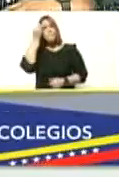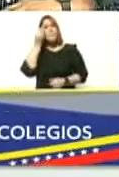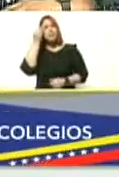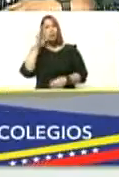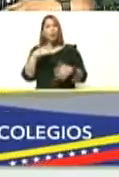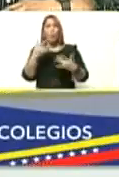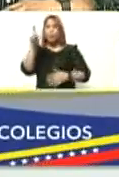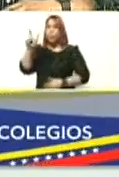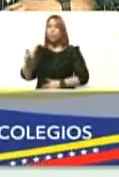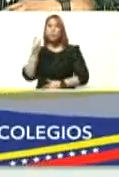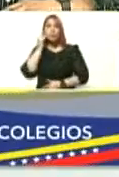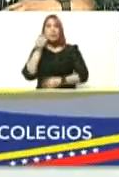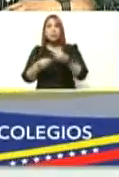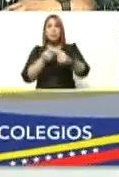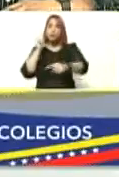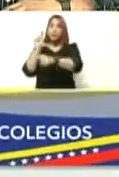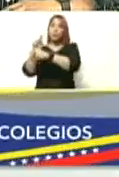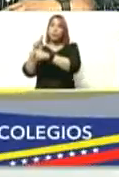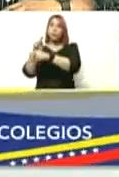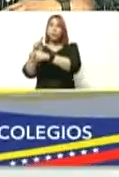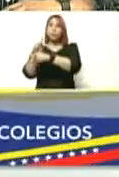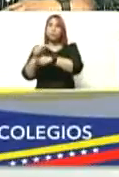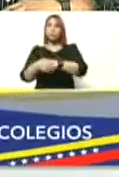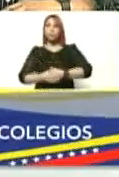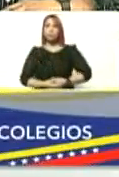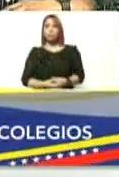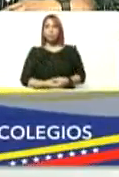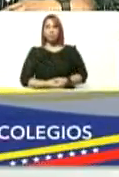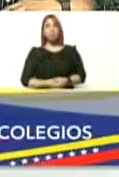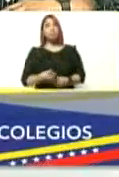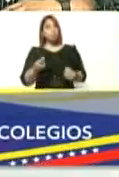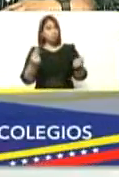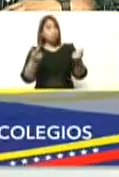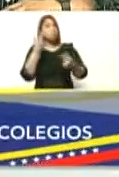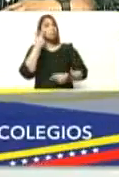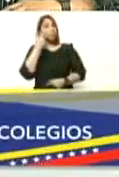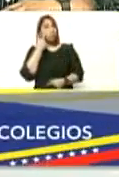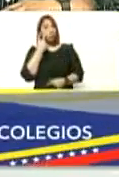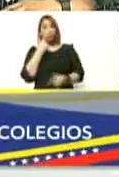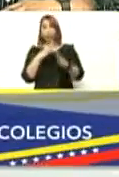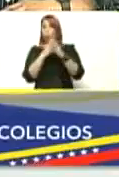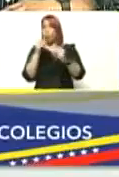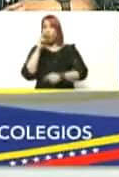muchacha te hizo la pregunta ves que estoy pendiente estoy mosca de todo